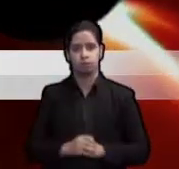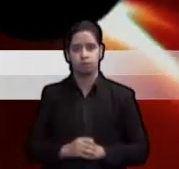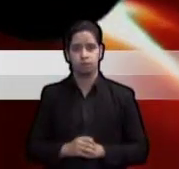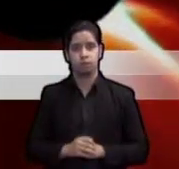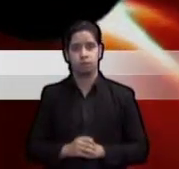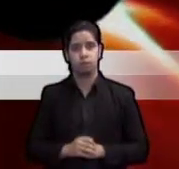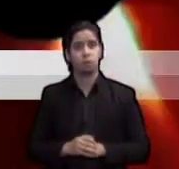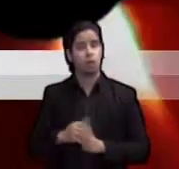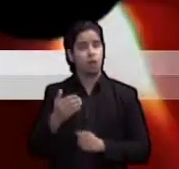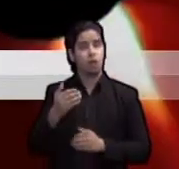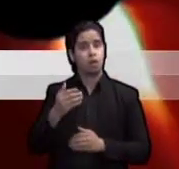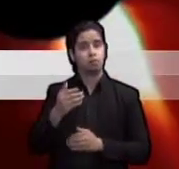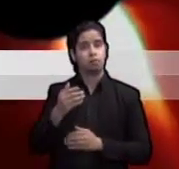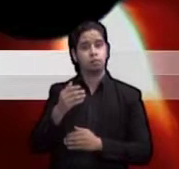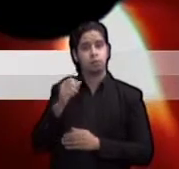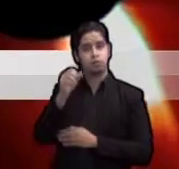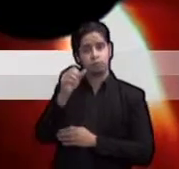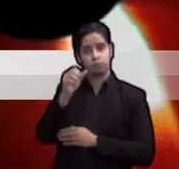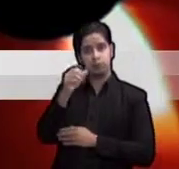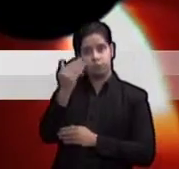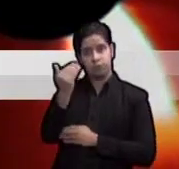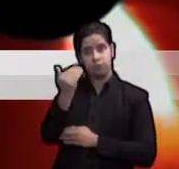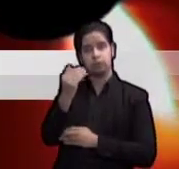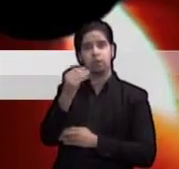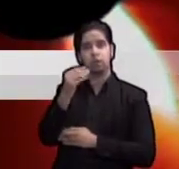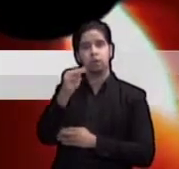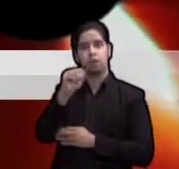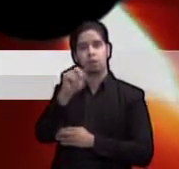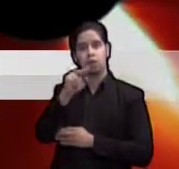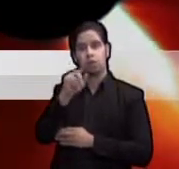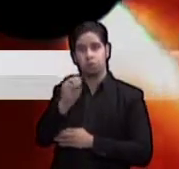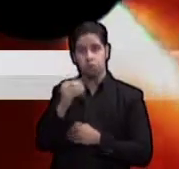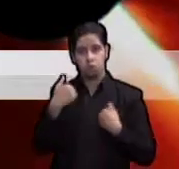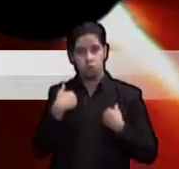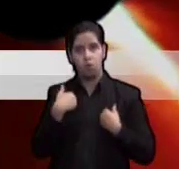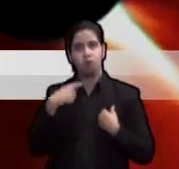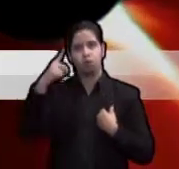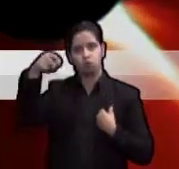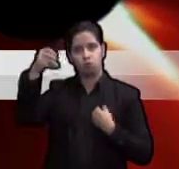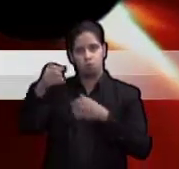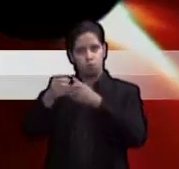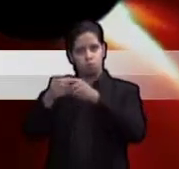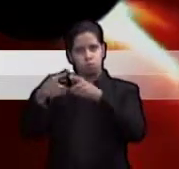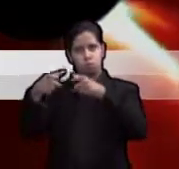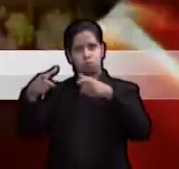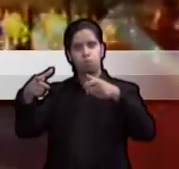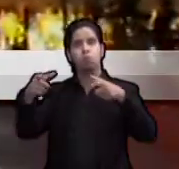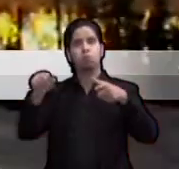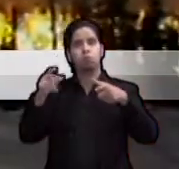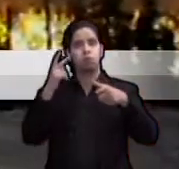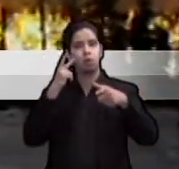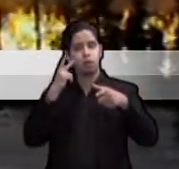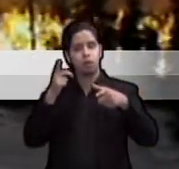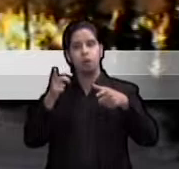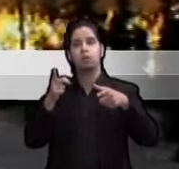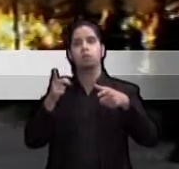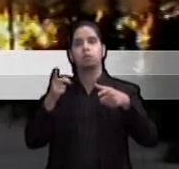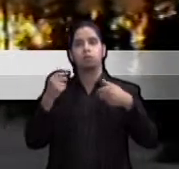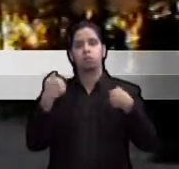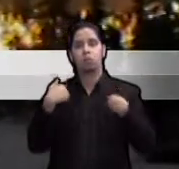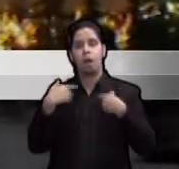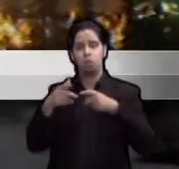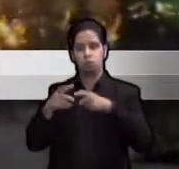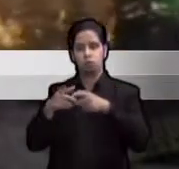15 de marzo tuvimos una tremenda explosión solar. Esto a su vez provocó una tormenta geomagnética